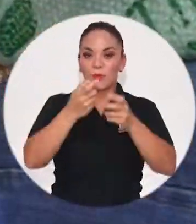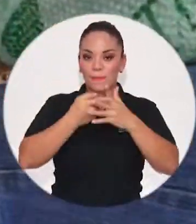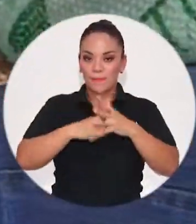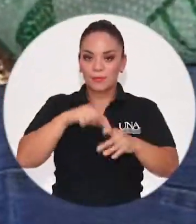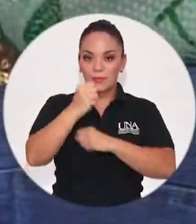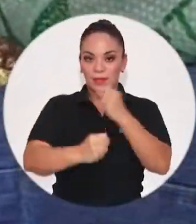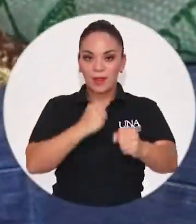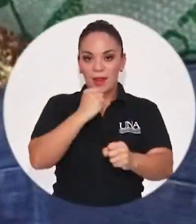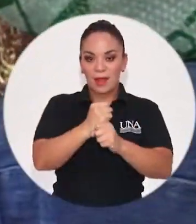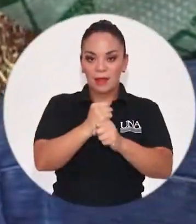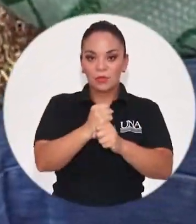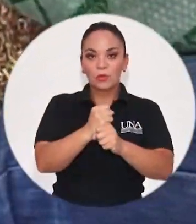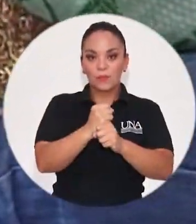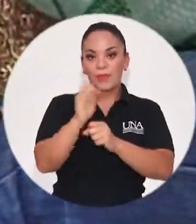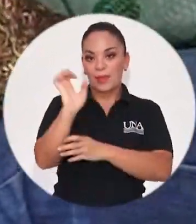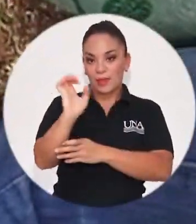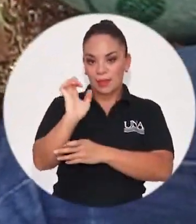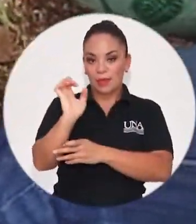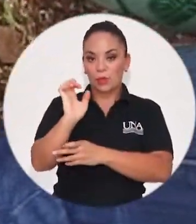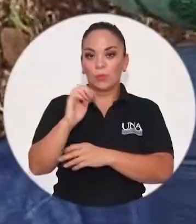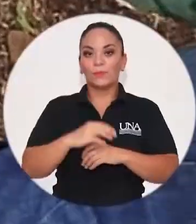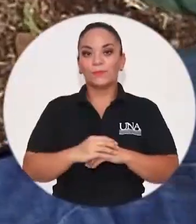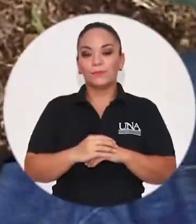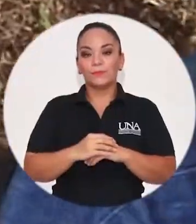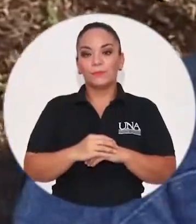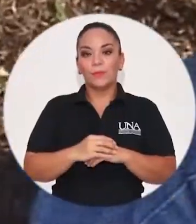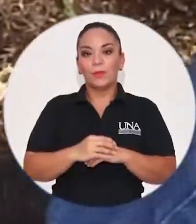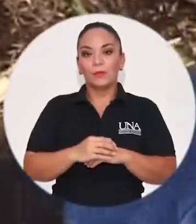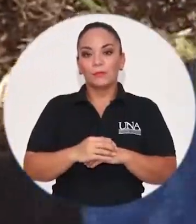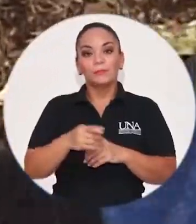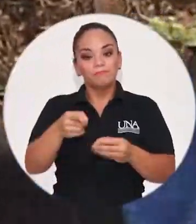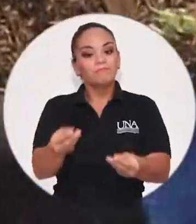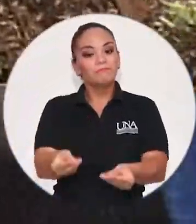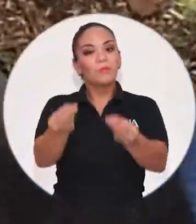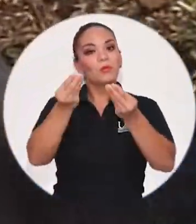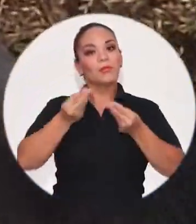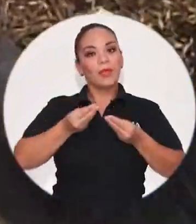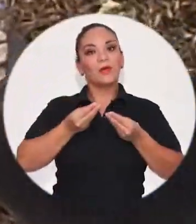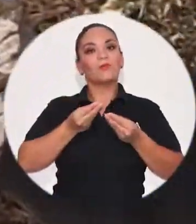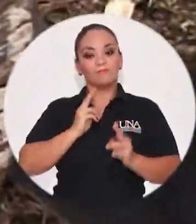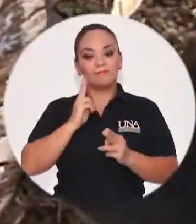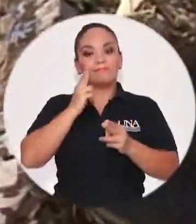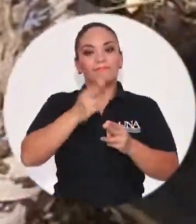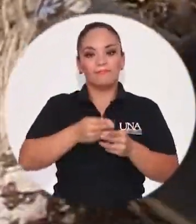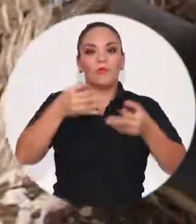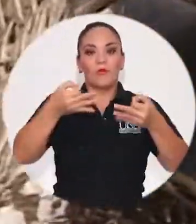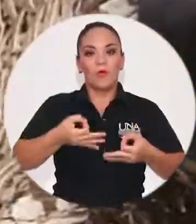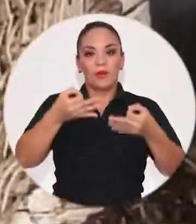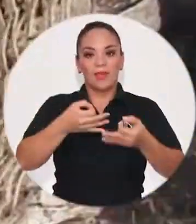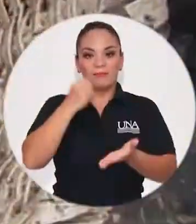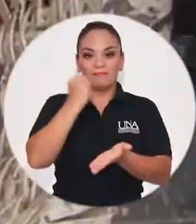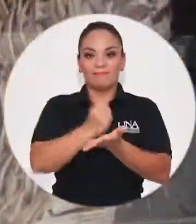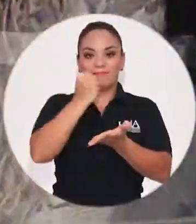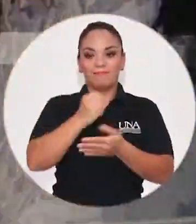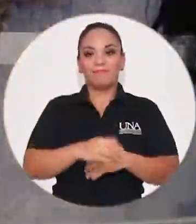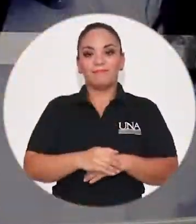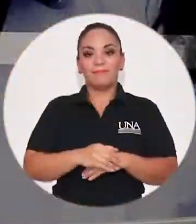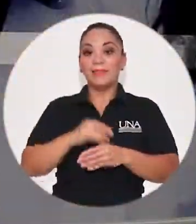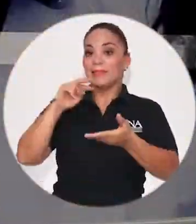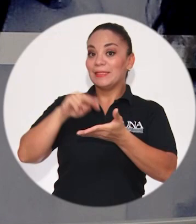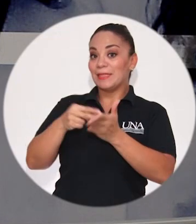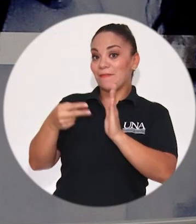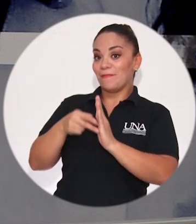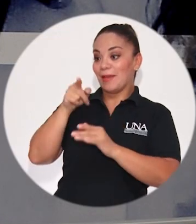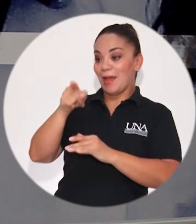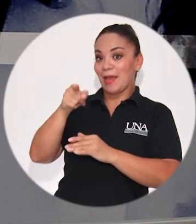certificación como la denominación de origen, porque el nombre, solo el nombre Tarrasú vende. Sin